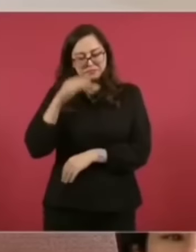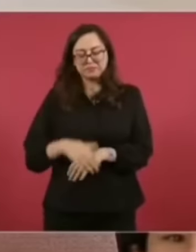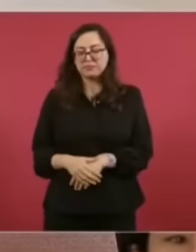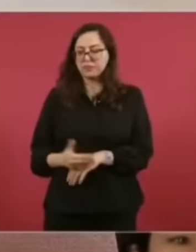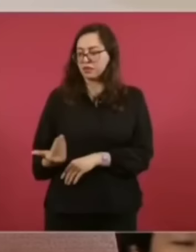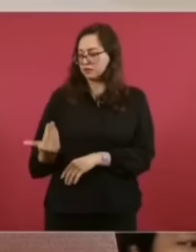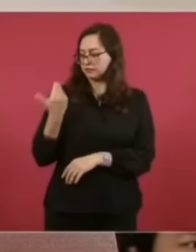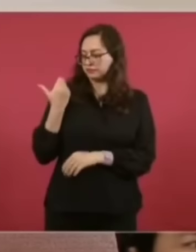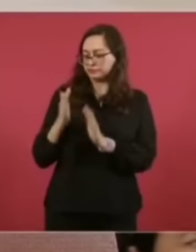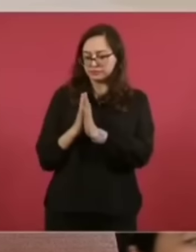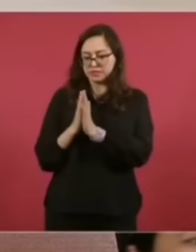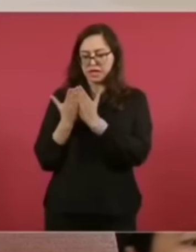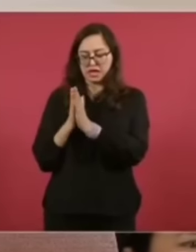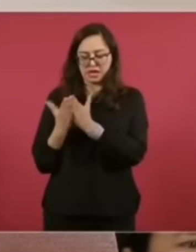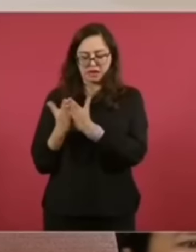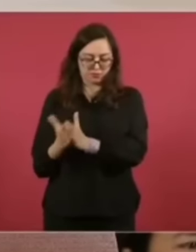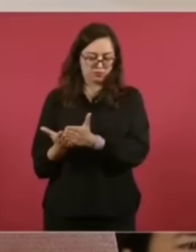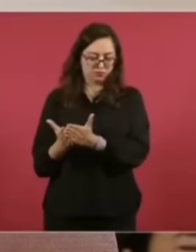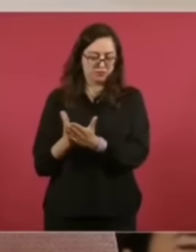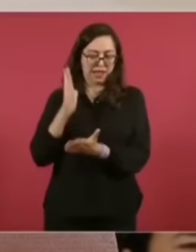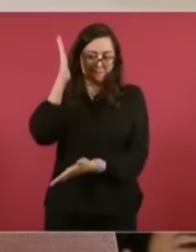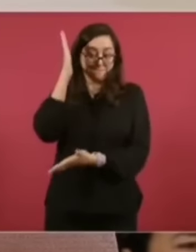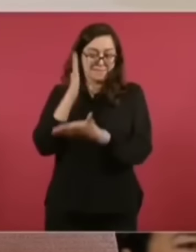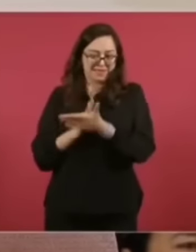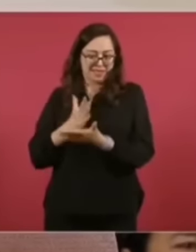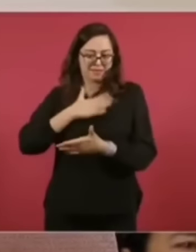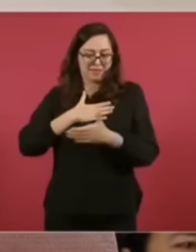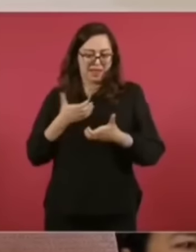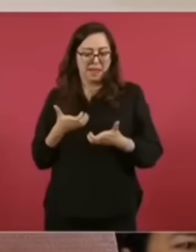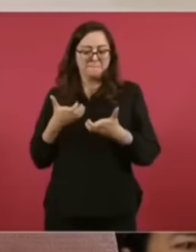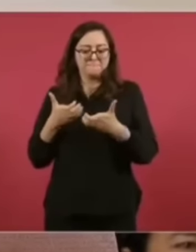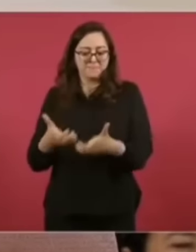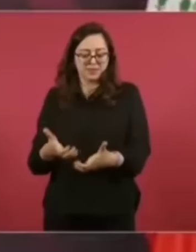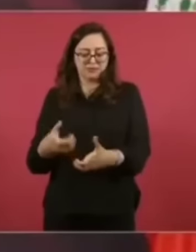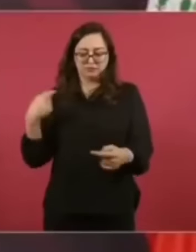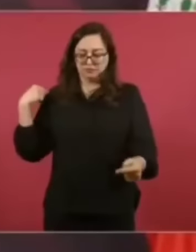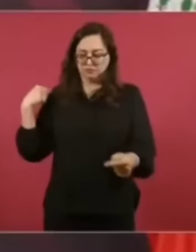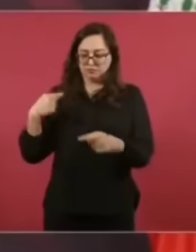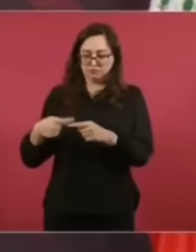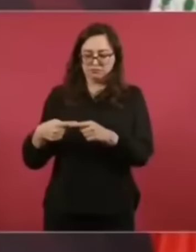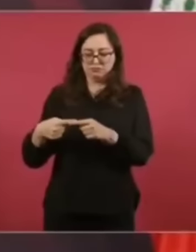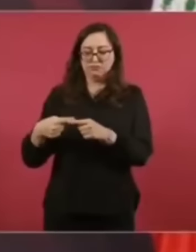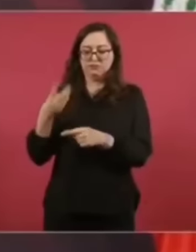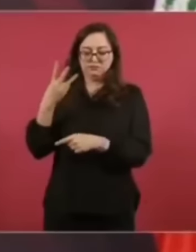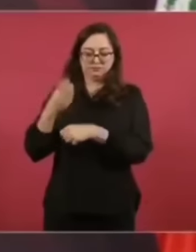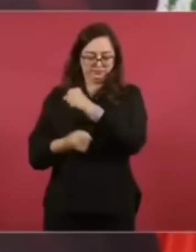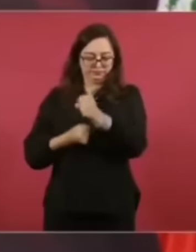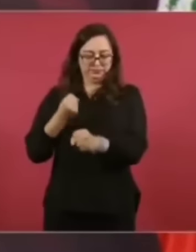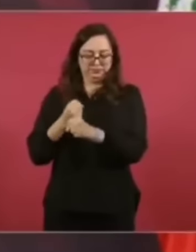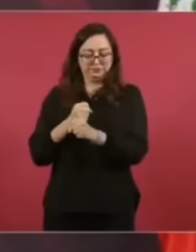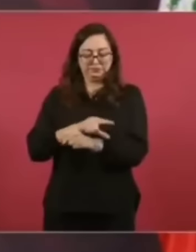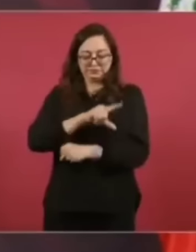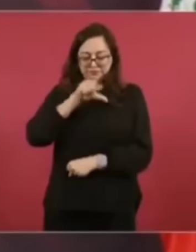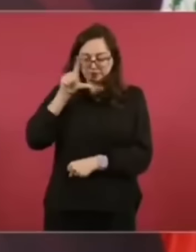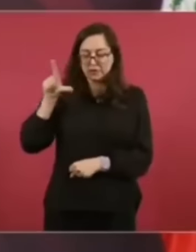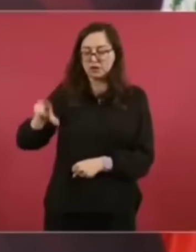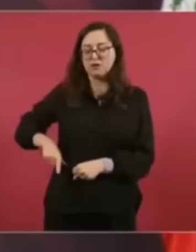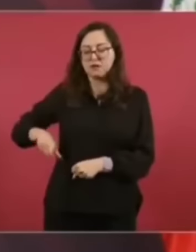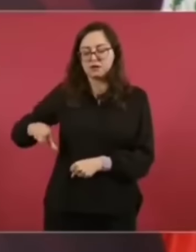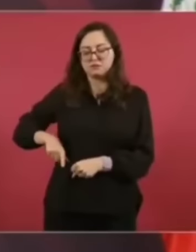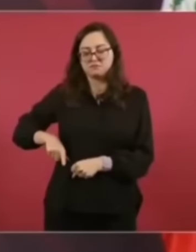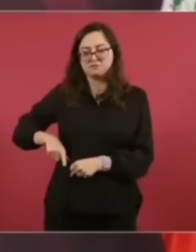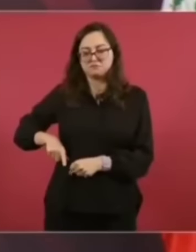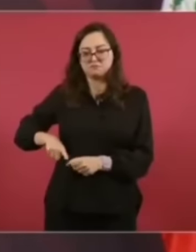a la mitad del camino, que describe lo alcanzado en los primeros tres años de gobierno